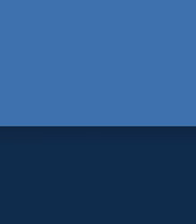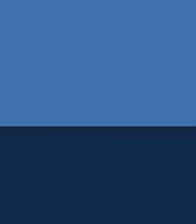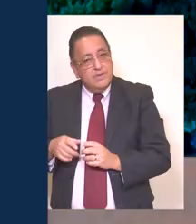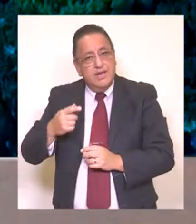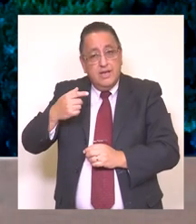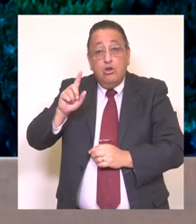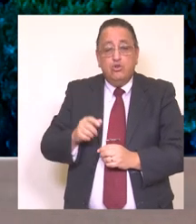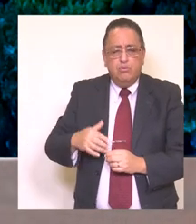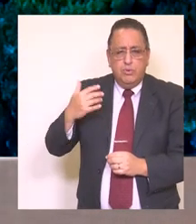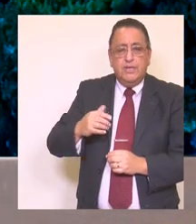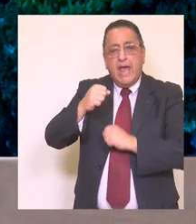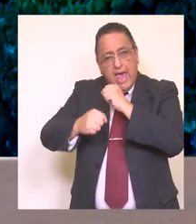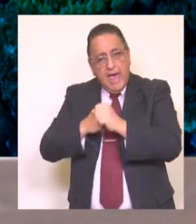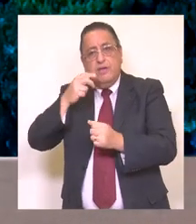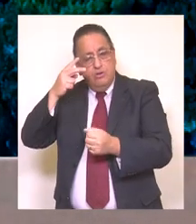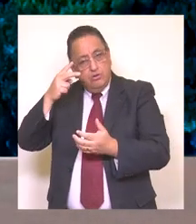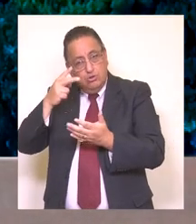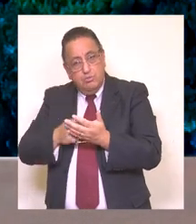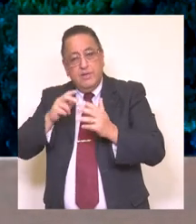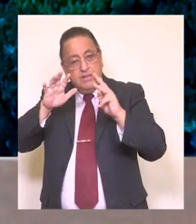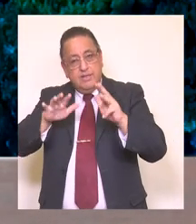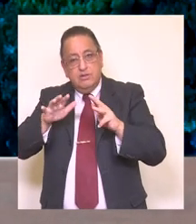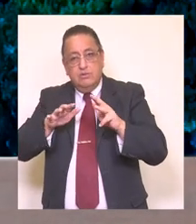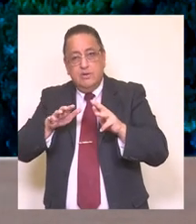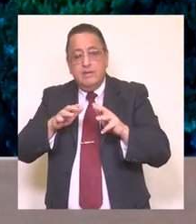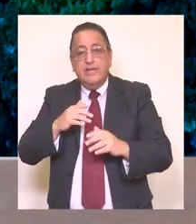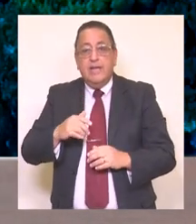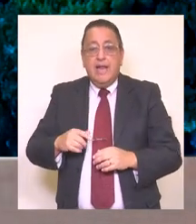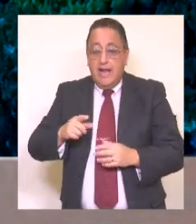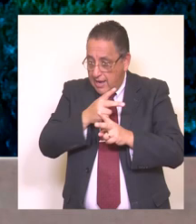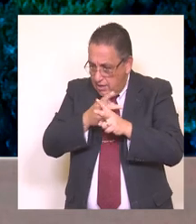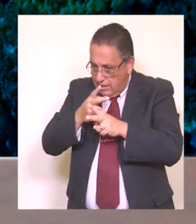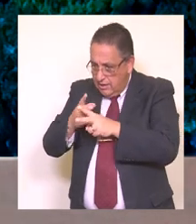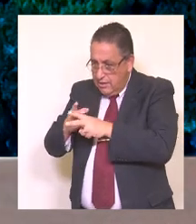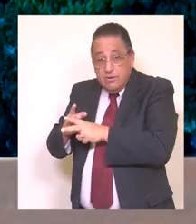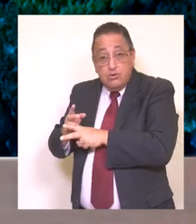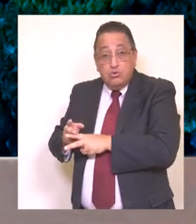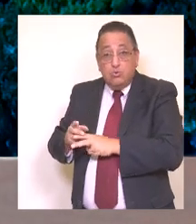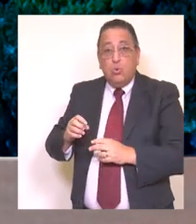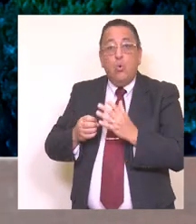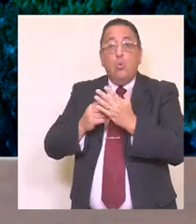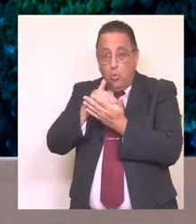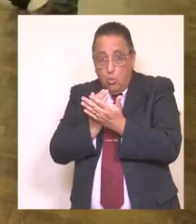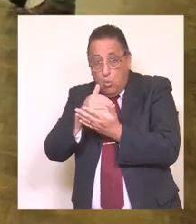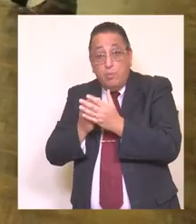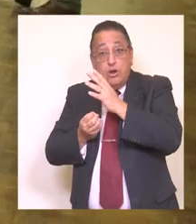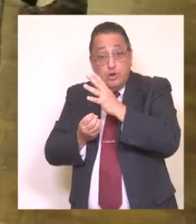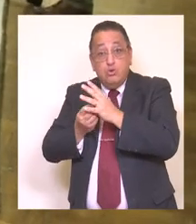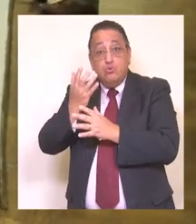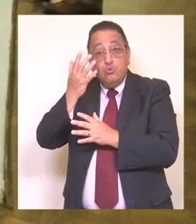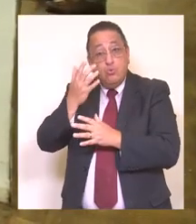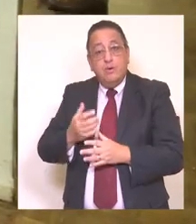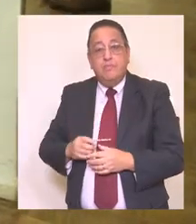Destacar que durante el 2019 iniciamos también la construcción de un nuevo Plan de Desarrollo Comunal más